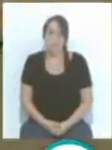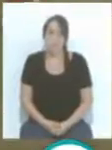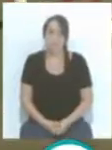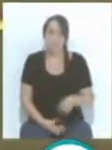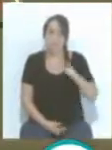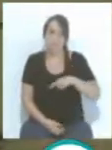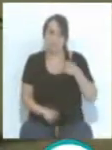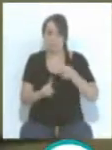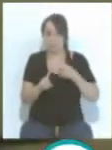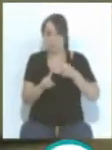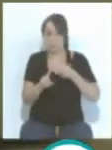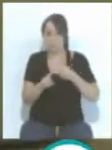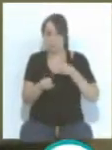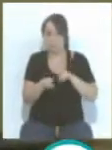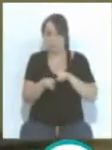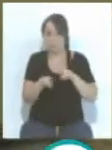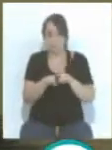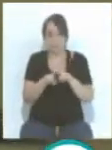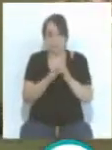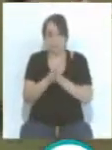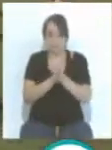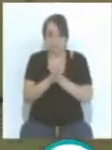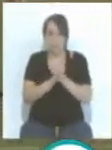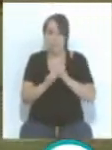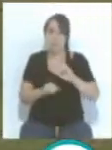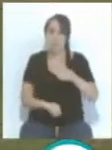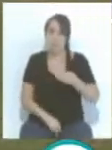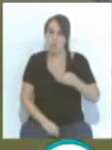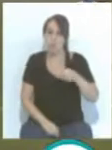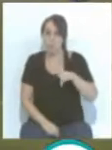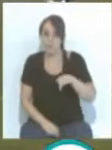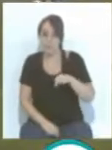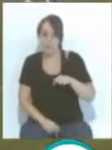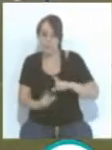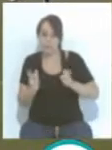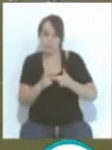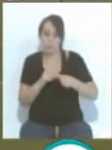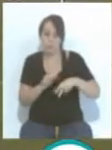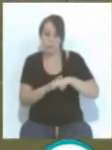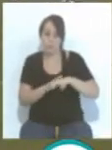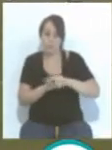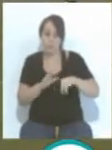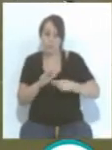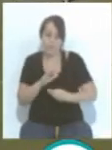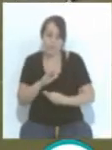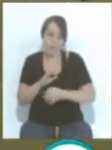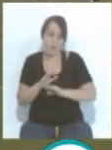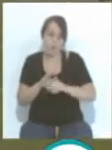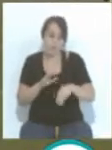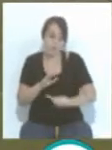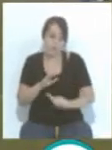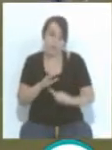también le servía como estímulo a los clubes de los equipos de fútbol de segunda división B, de tercera